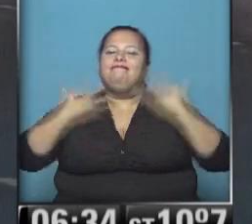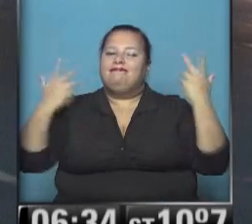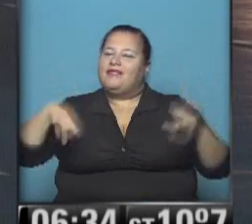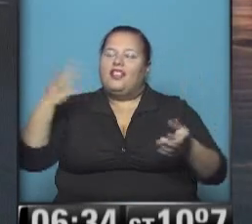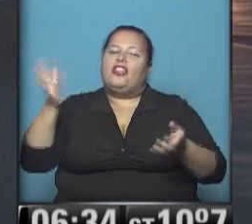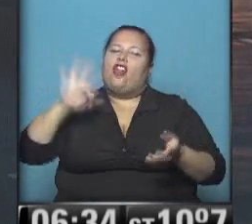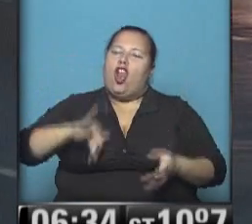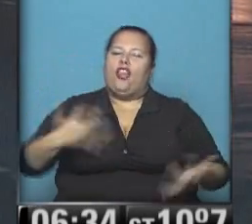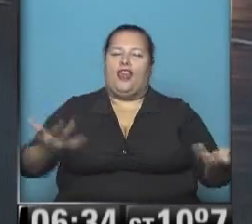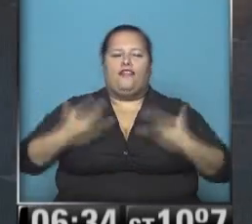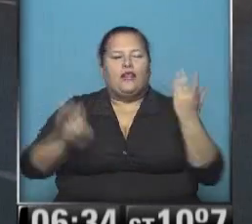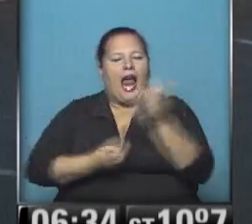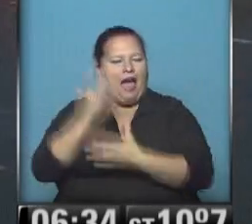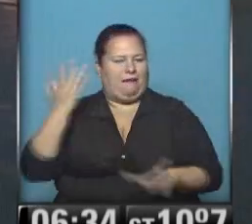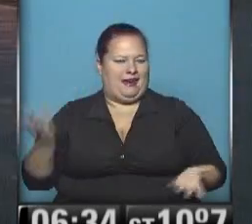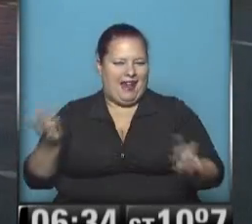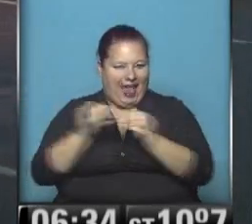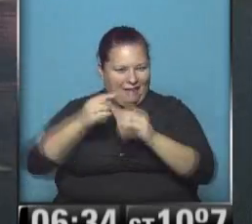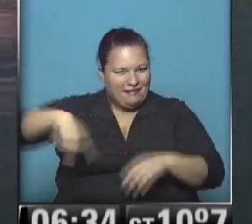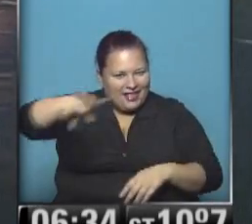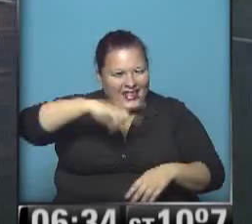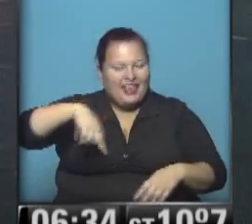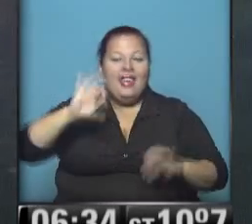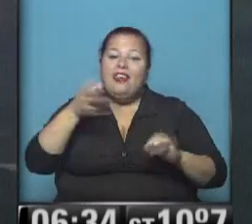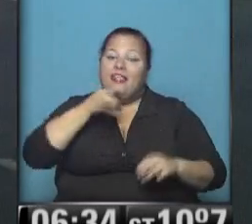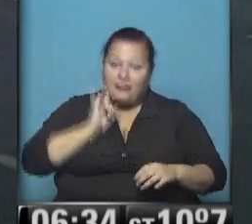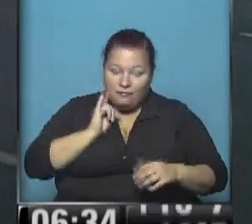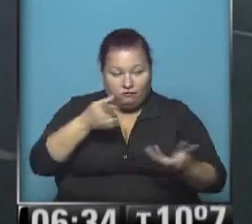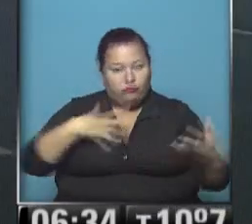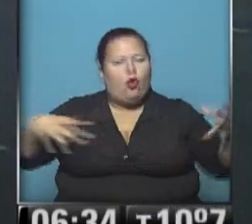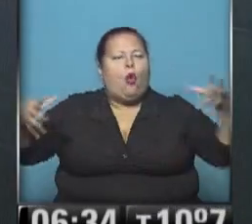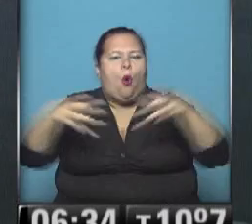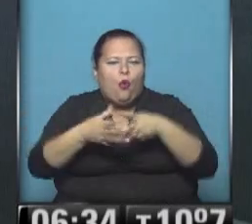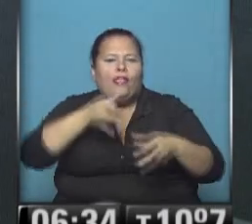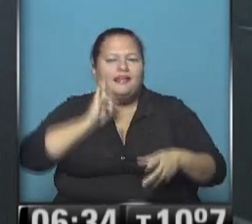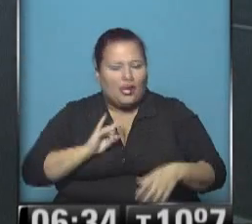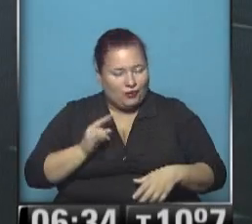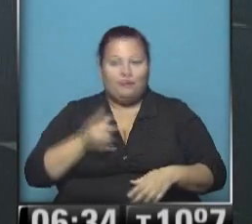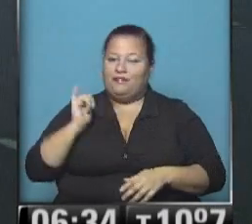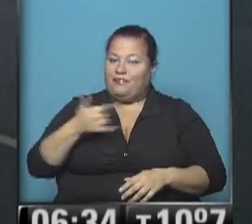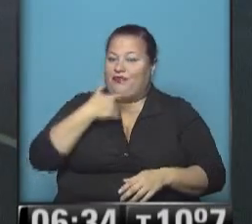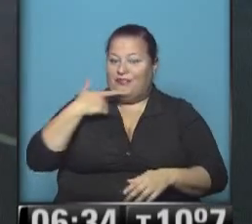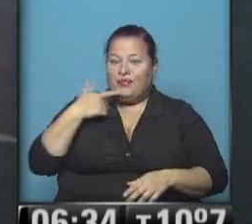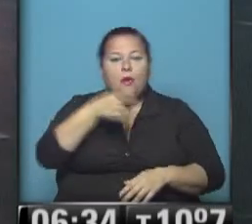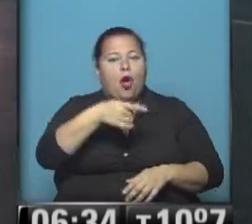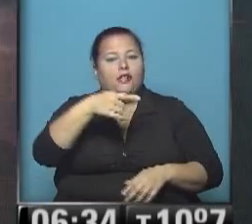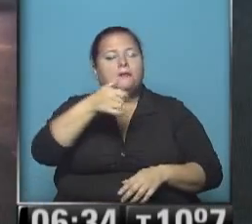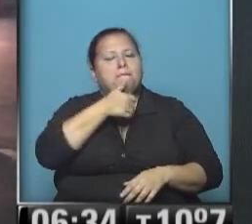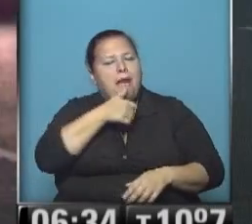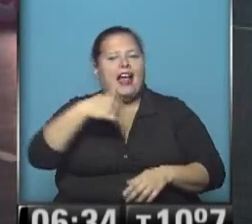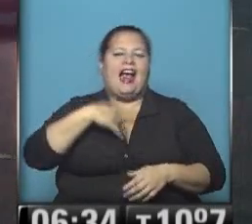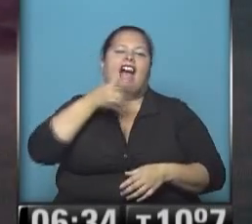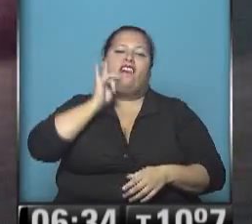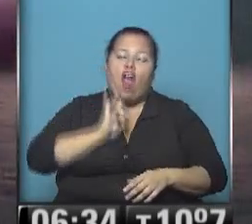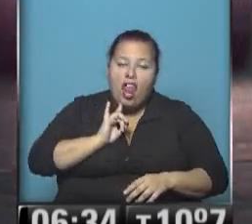debemos disfrutar cada mañana amigos, ¿qué te parece si desayunamos Gaby? Todos juntos lo hacemos Vos tomás matecito, yo café